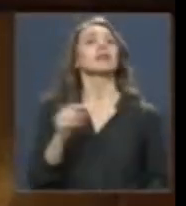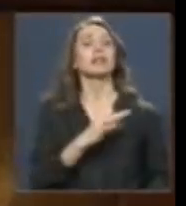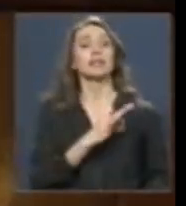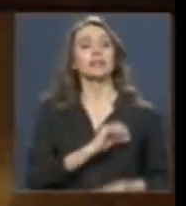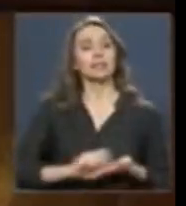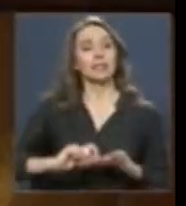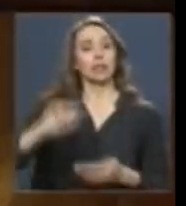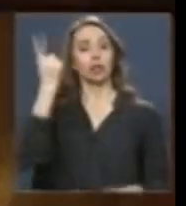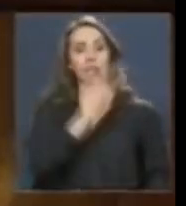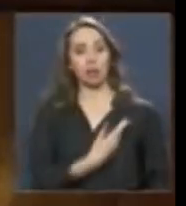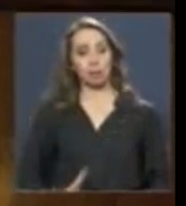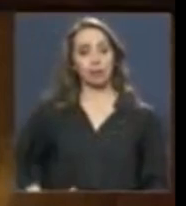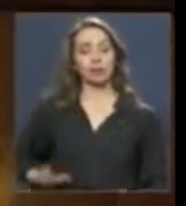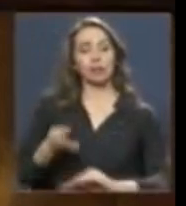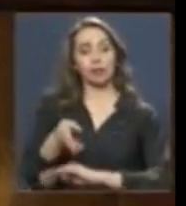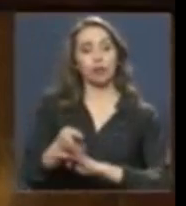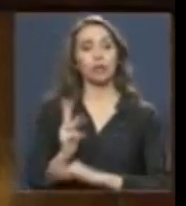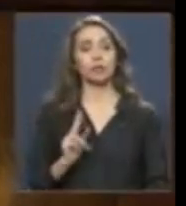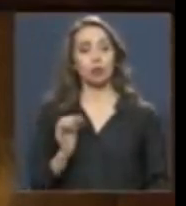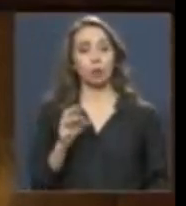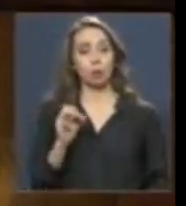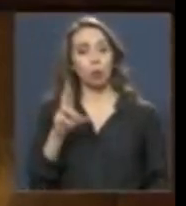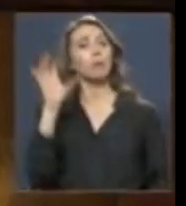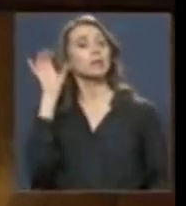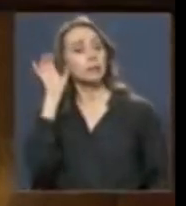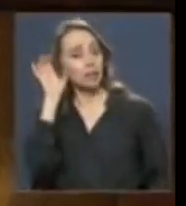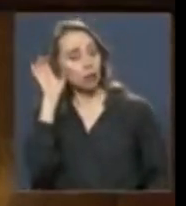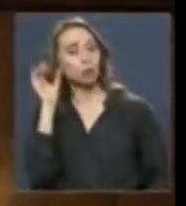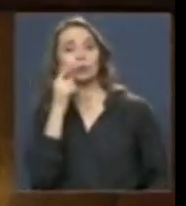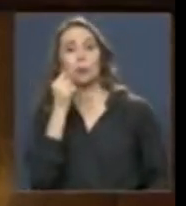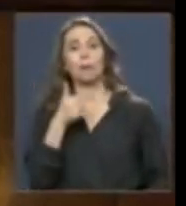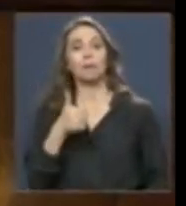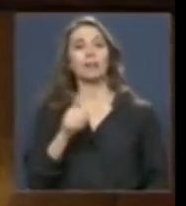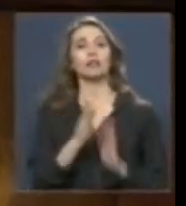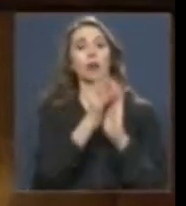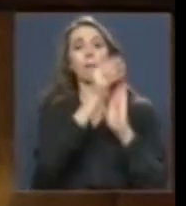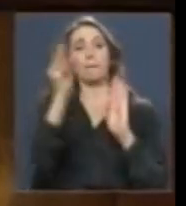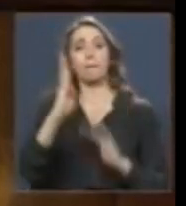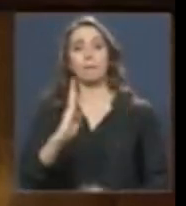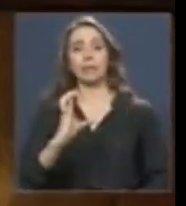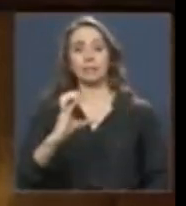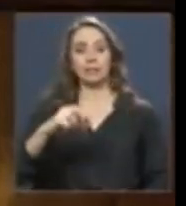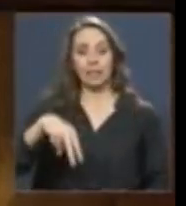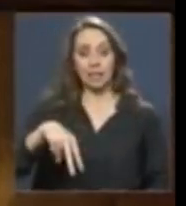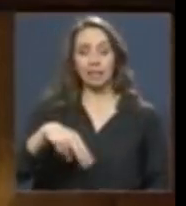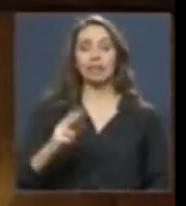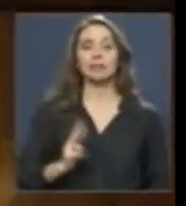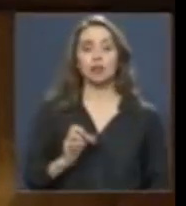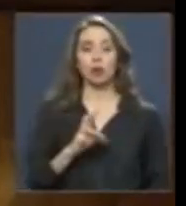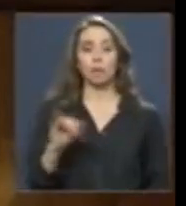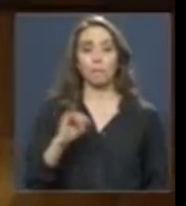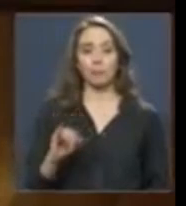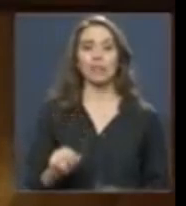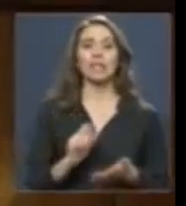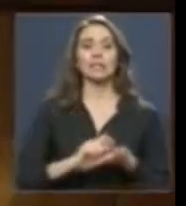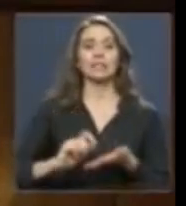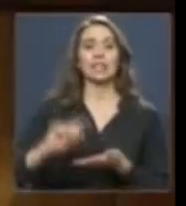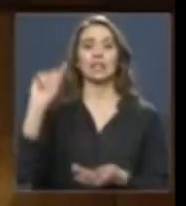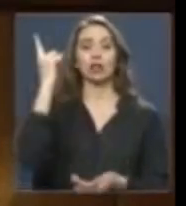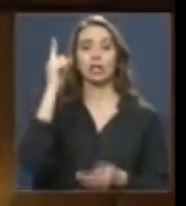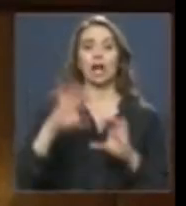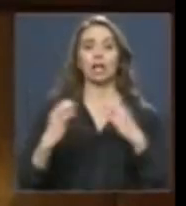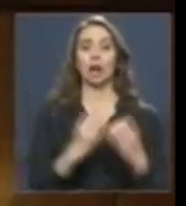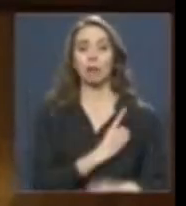de la Presidencia, señor Gonzalo Brumer, al director de la Biblioteca del Congreso Nacional, señor Manuel Alfonso Pérez, al secretario general de la Cámara de